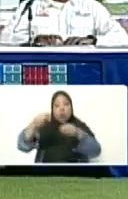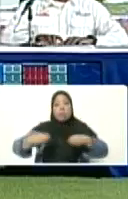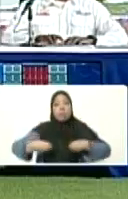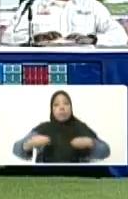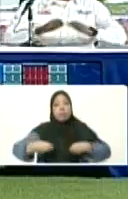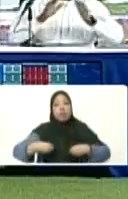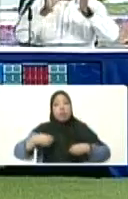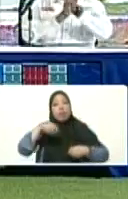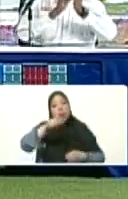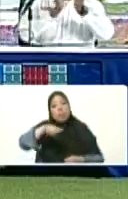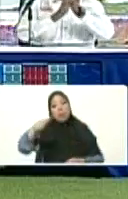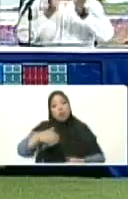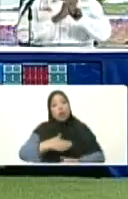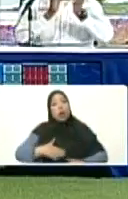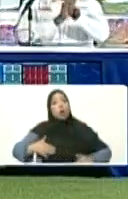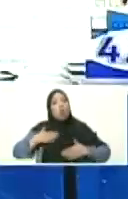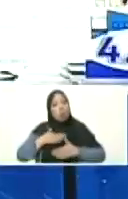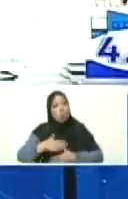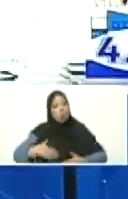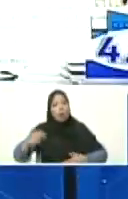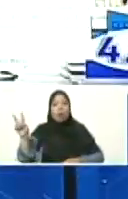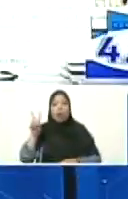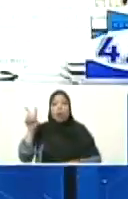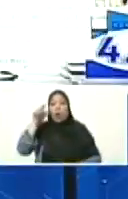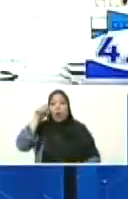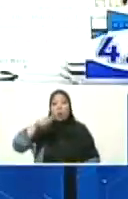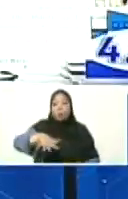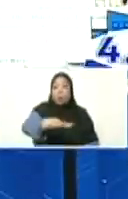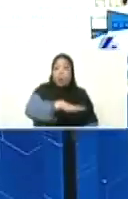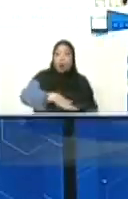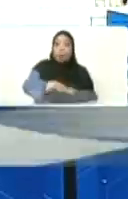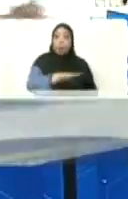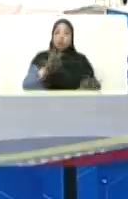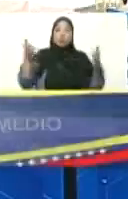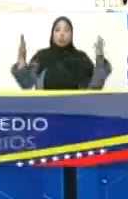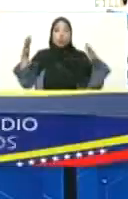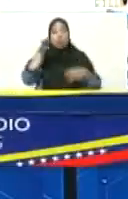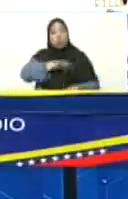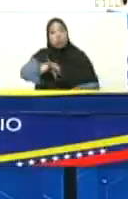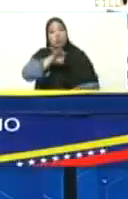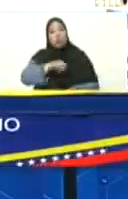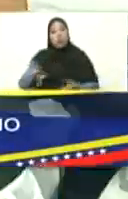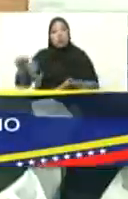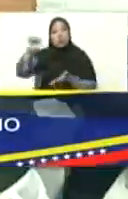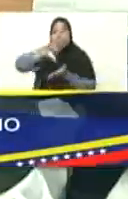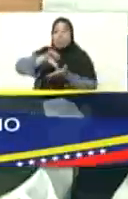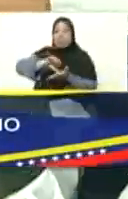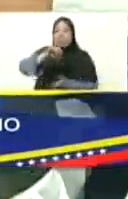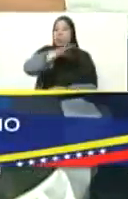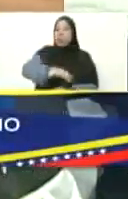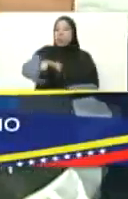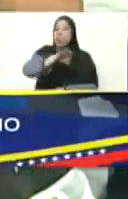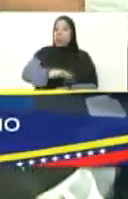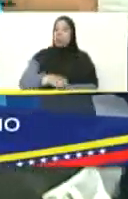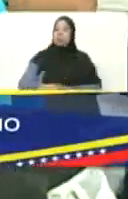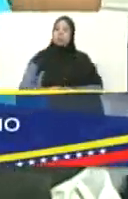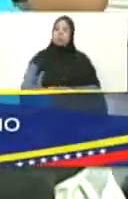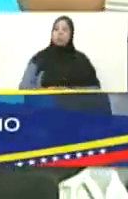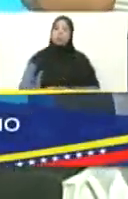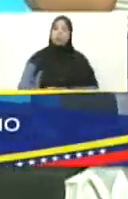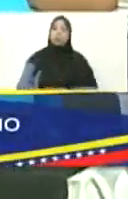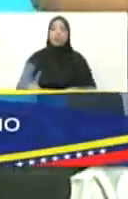viviendo para el pueblo de Venezuela, ciudades socialistas. ¿Qué me dice Villaruel? ¿Cómo marcha todo?